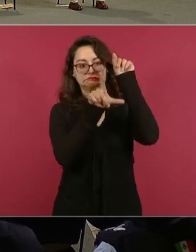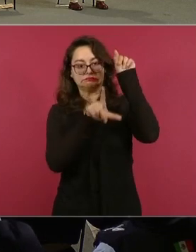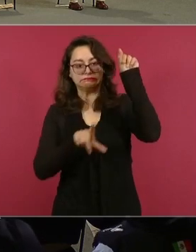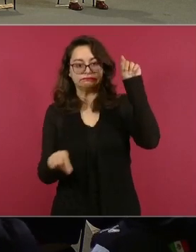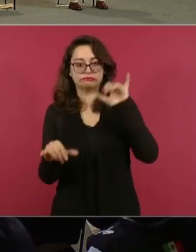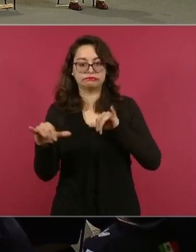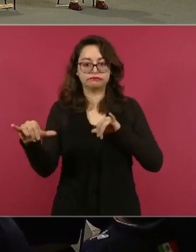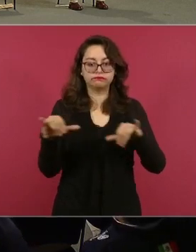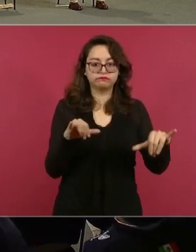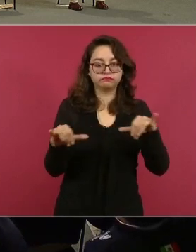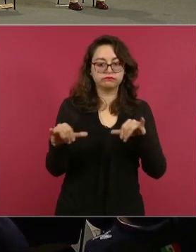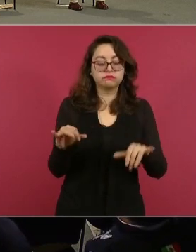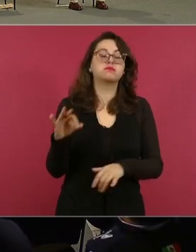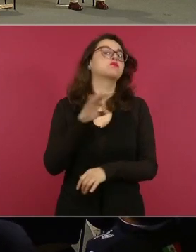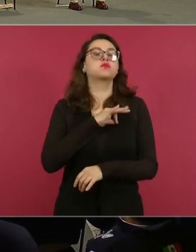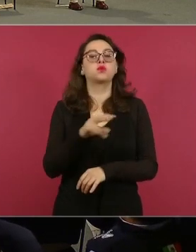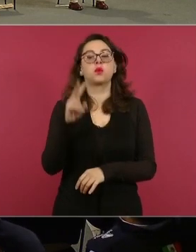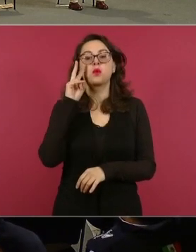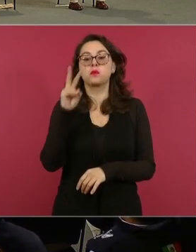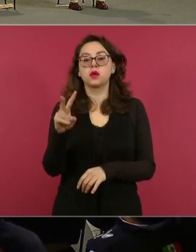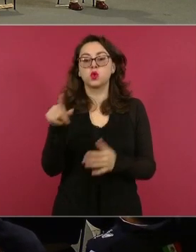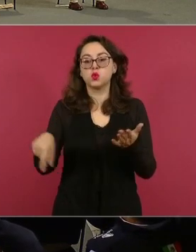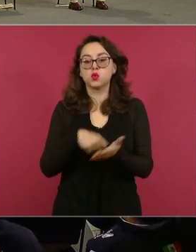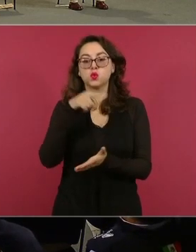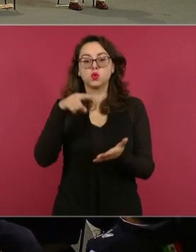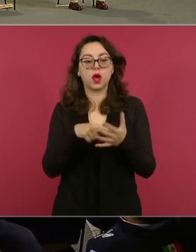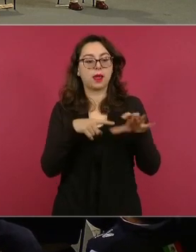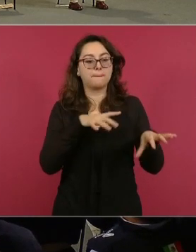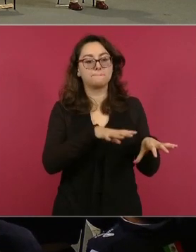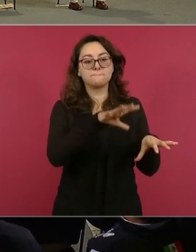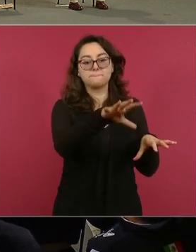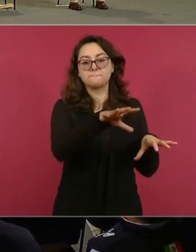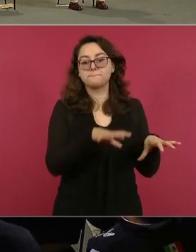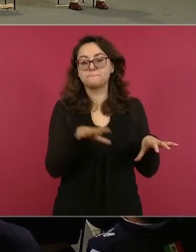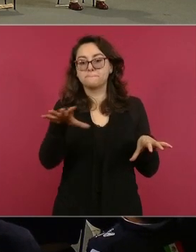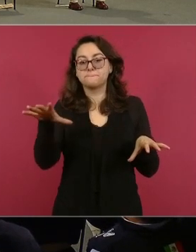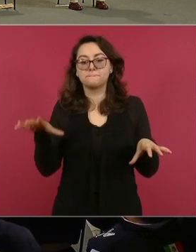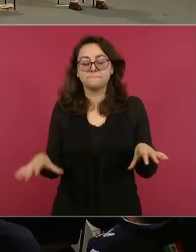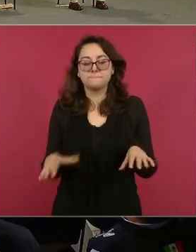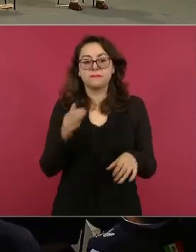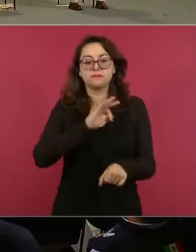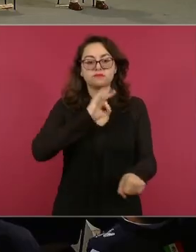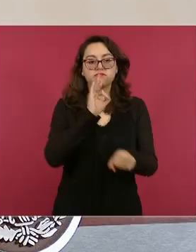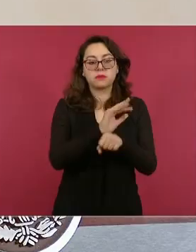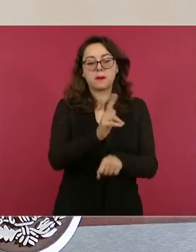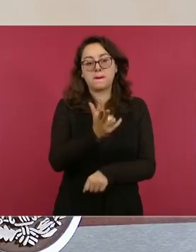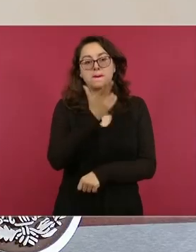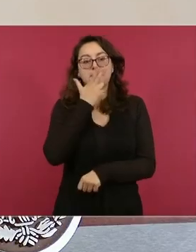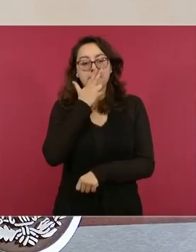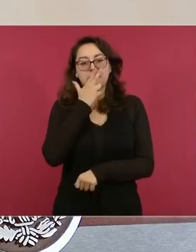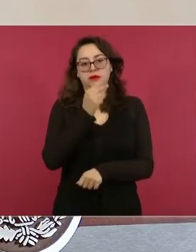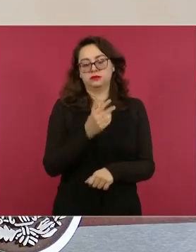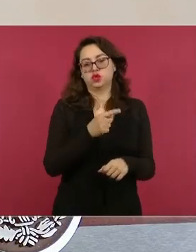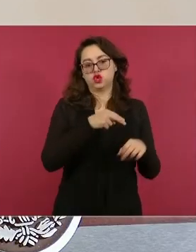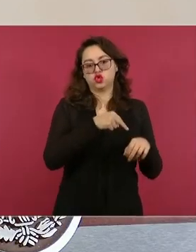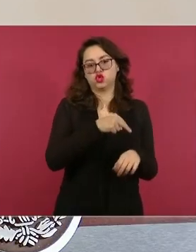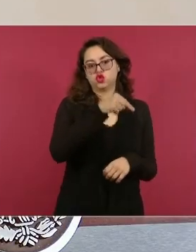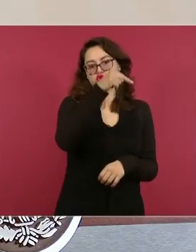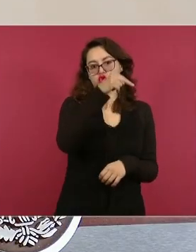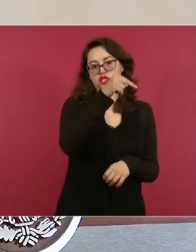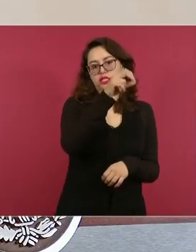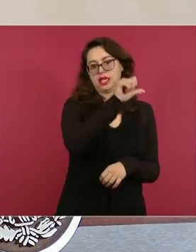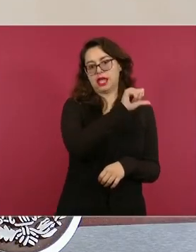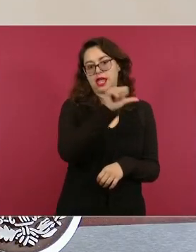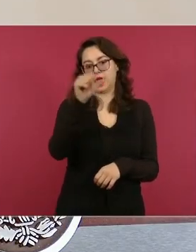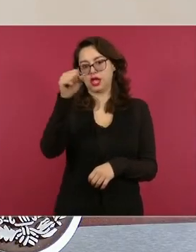podemos ver dónde quedan estas áreas naturales protegidas. Voy a iniciar del norte hacia el sur. Está